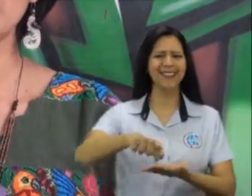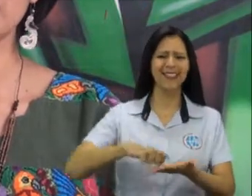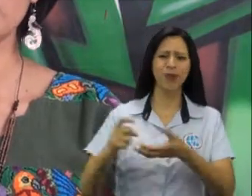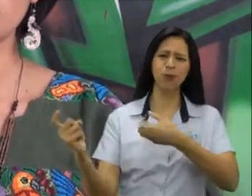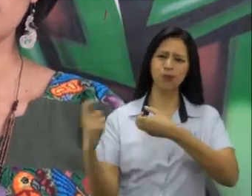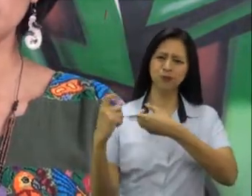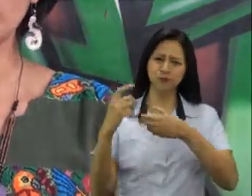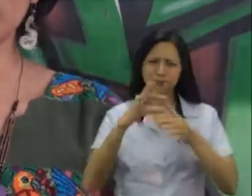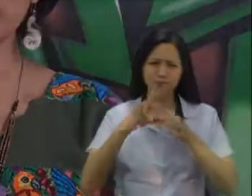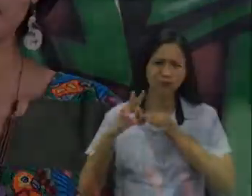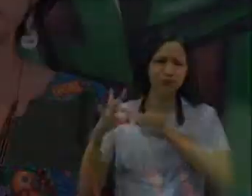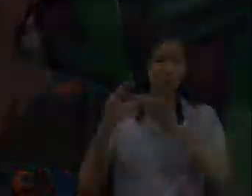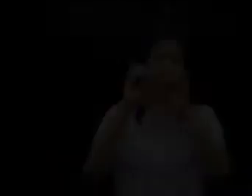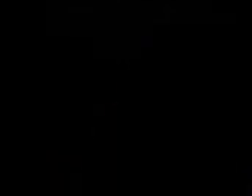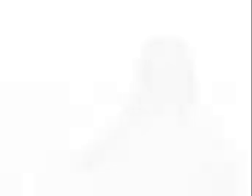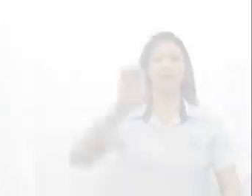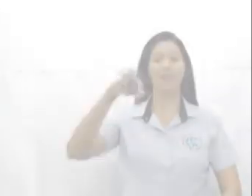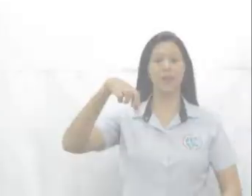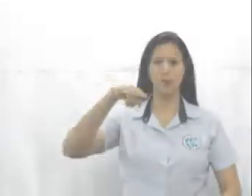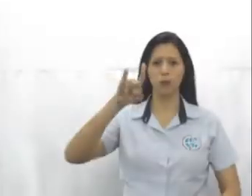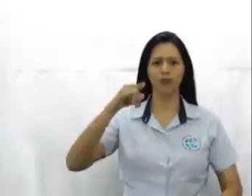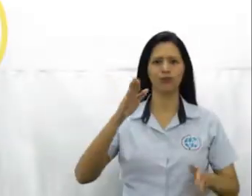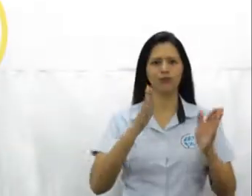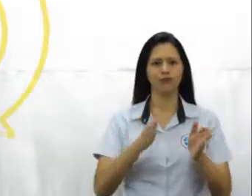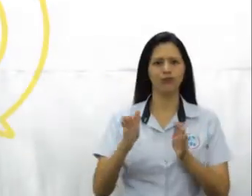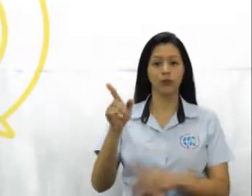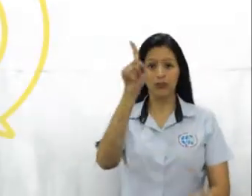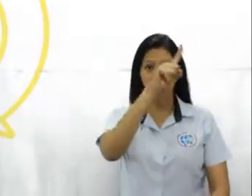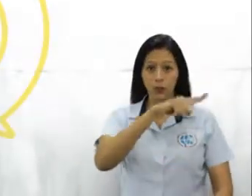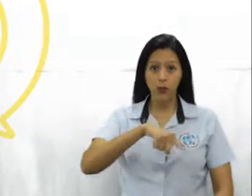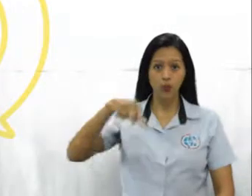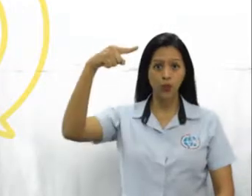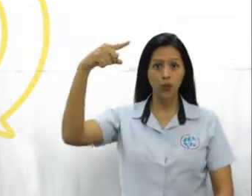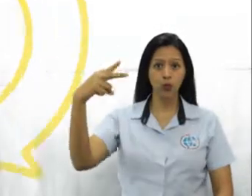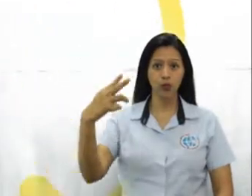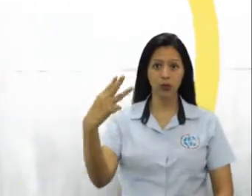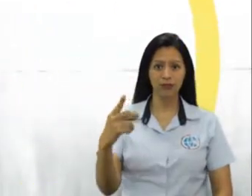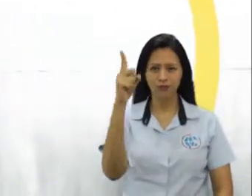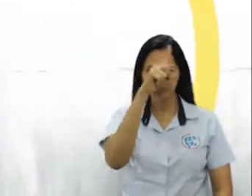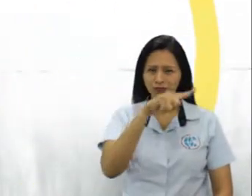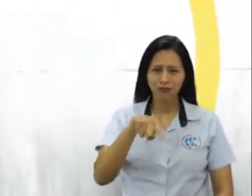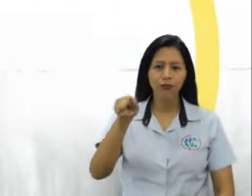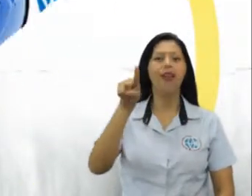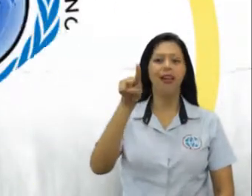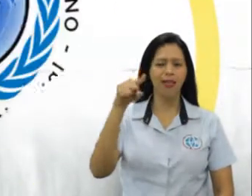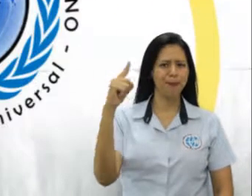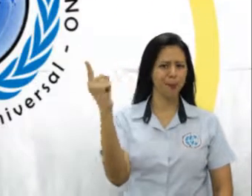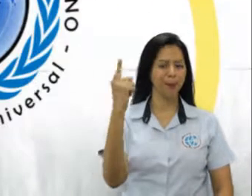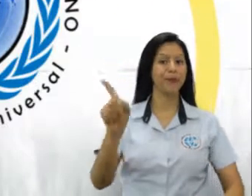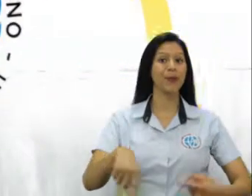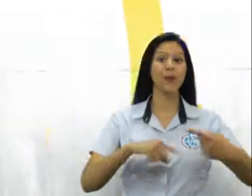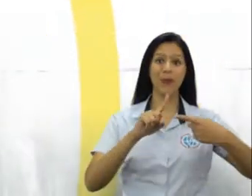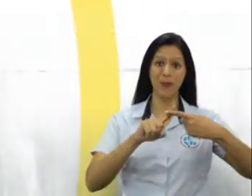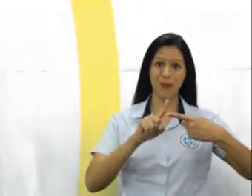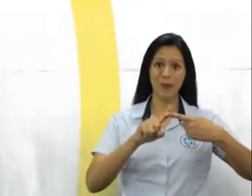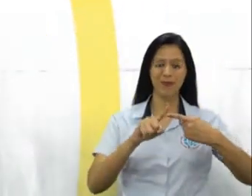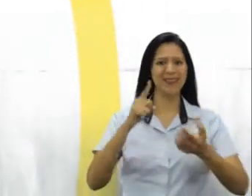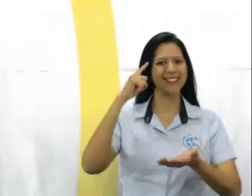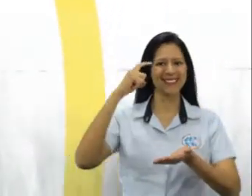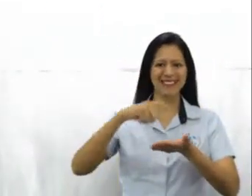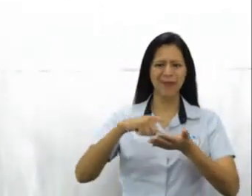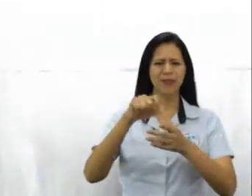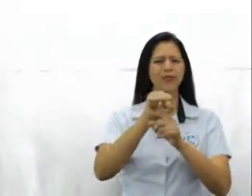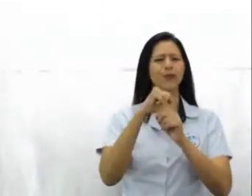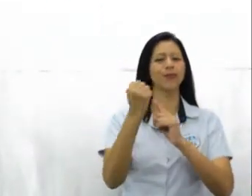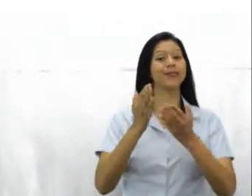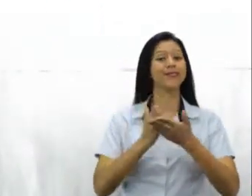miembros de las Naciones Unidas. El EPU es un proceso circular que comprende tres etapas claves. Número 1. El